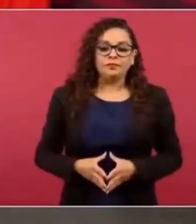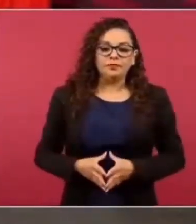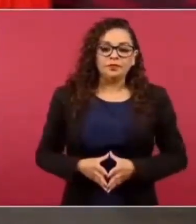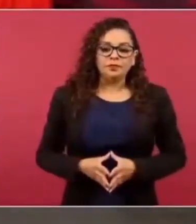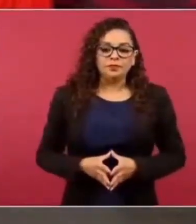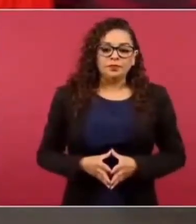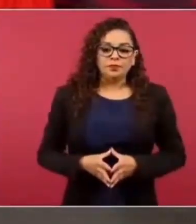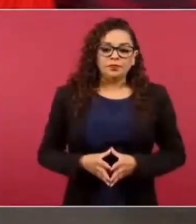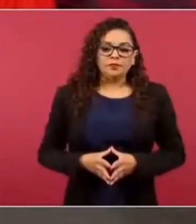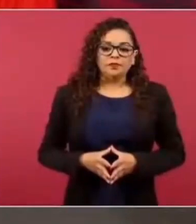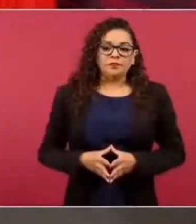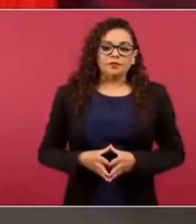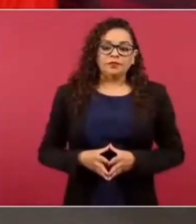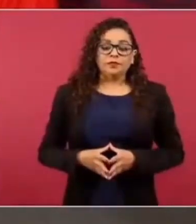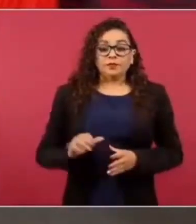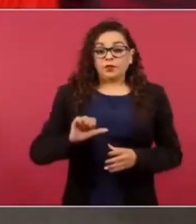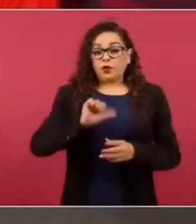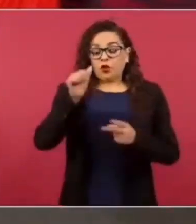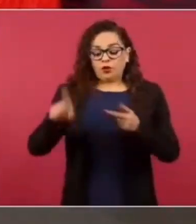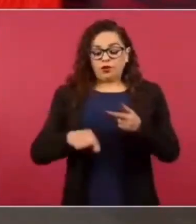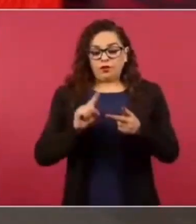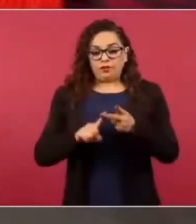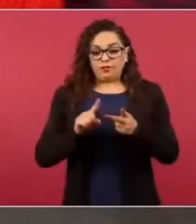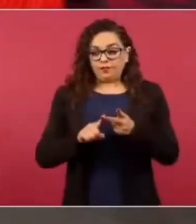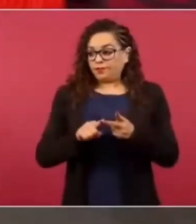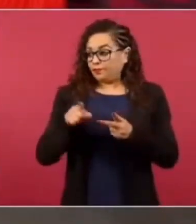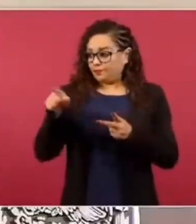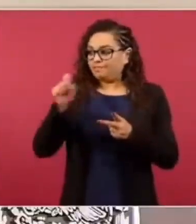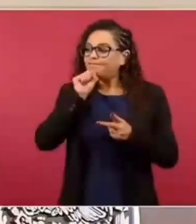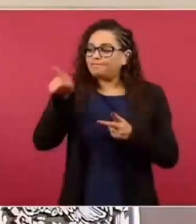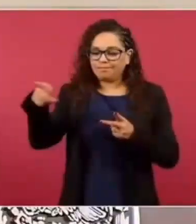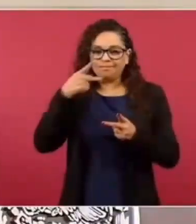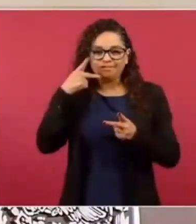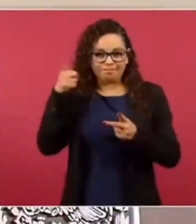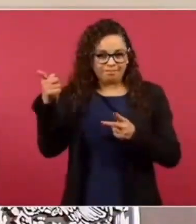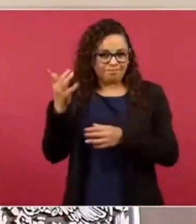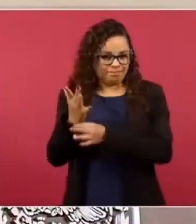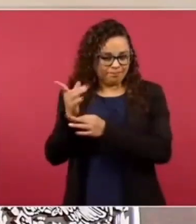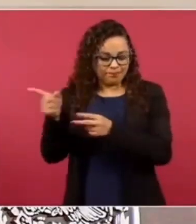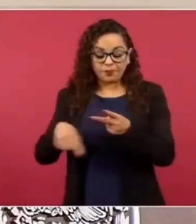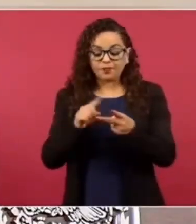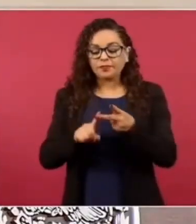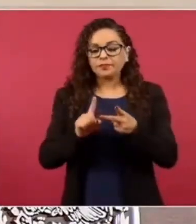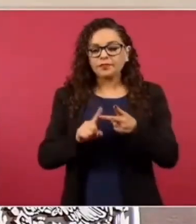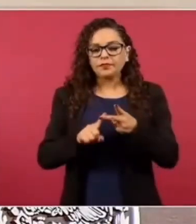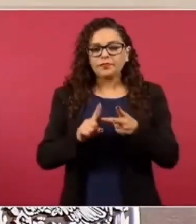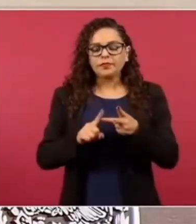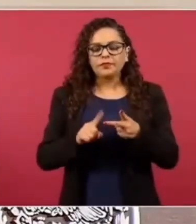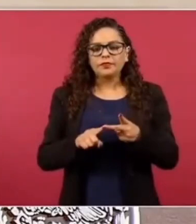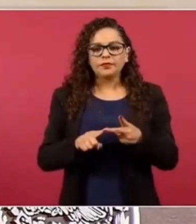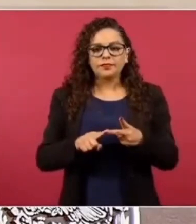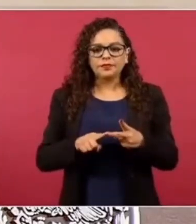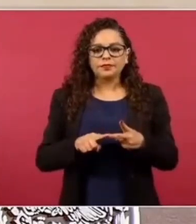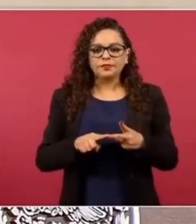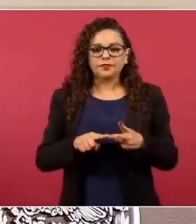Y lo otro que planteas, si